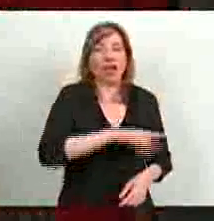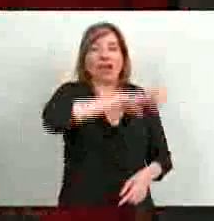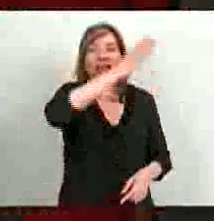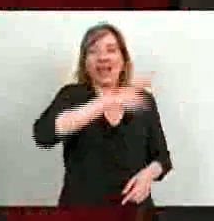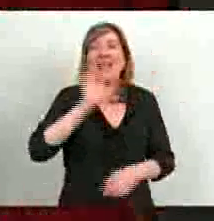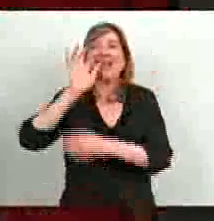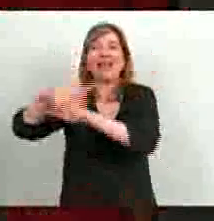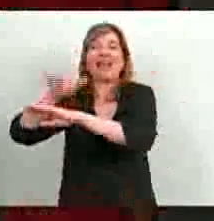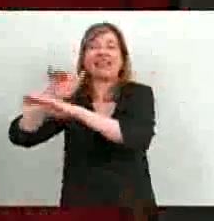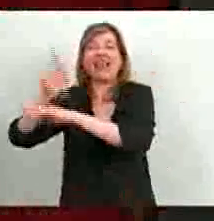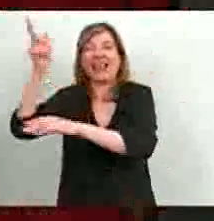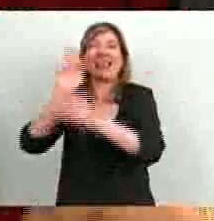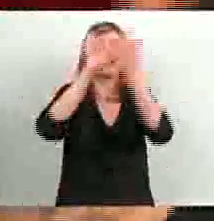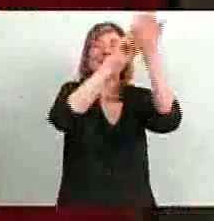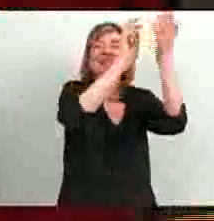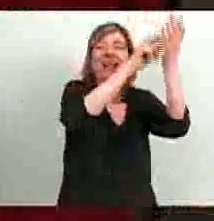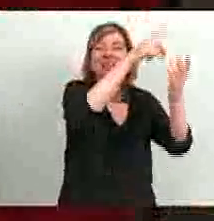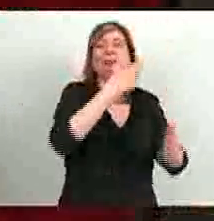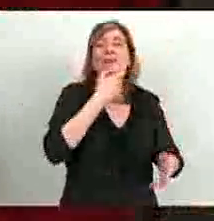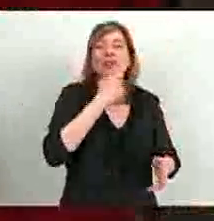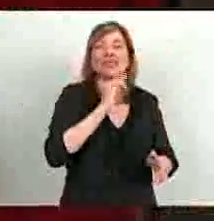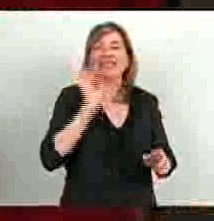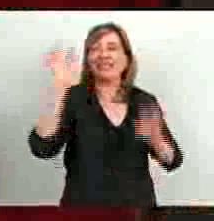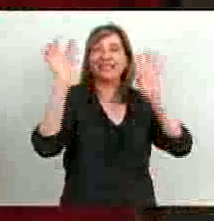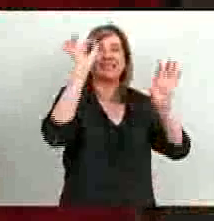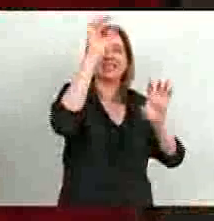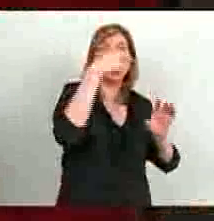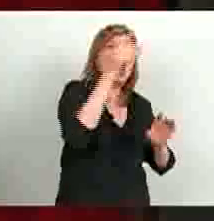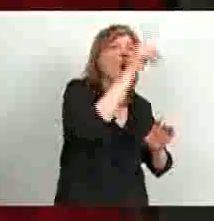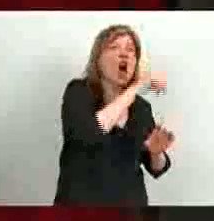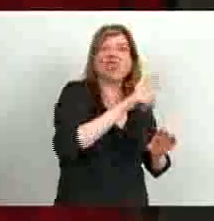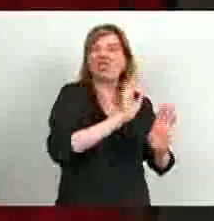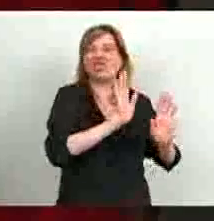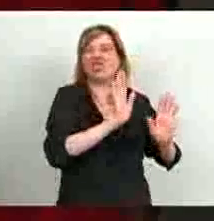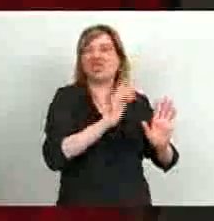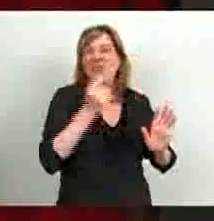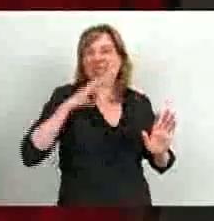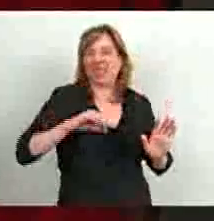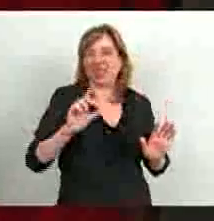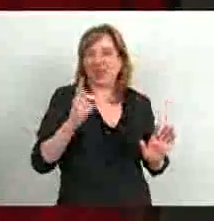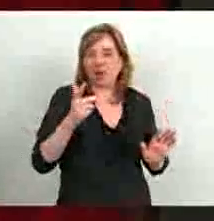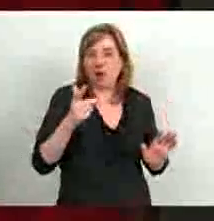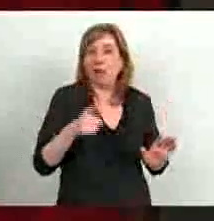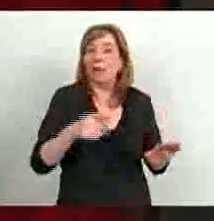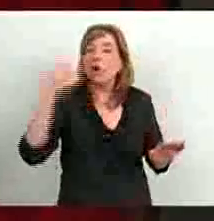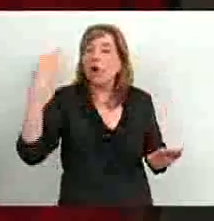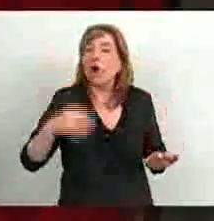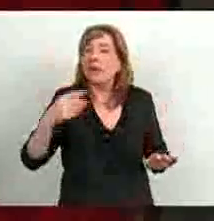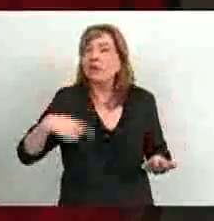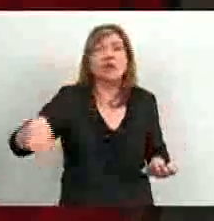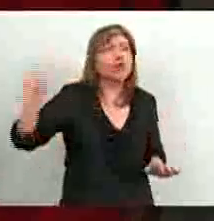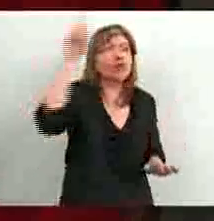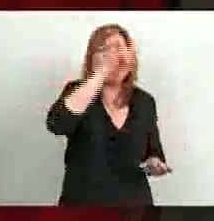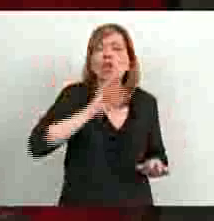a las Cataratas, a Salta o a Mendoza. Entonces, tenemos que tener en claro que, como todas las